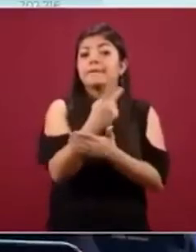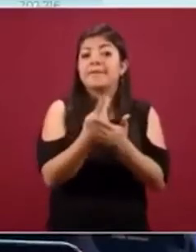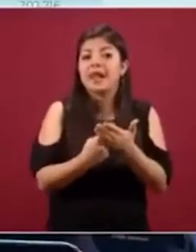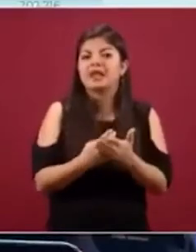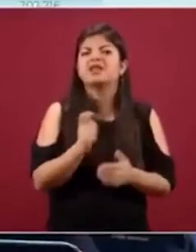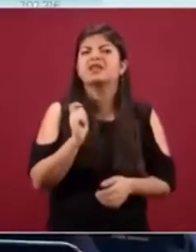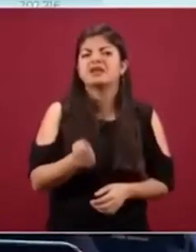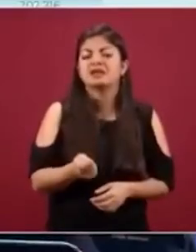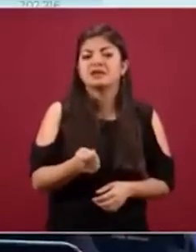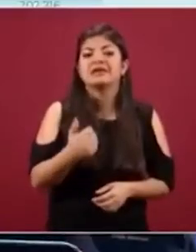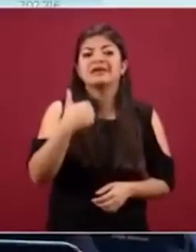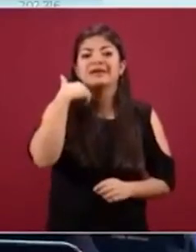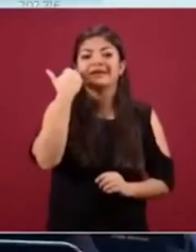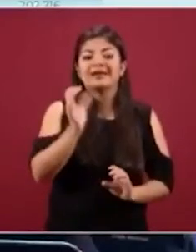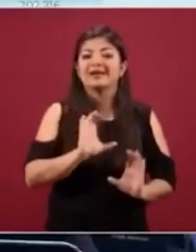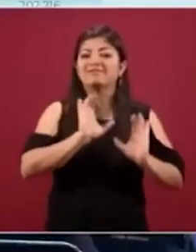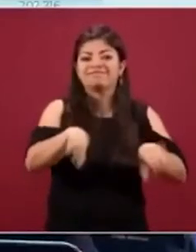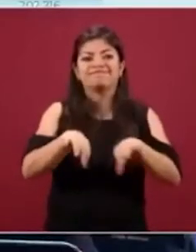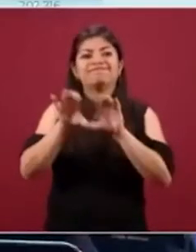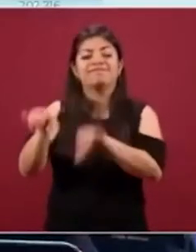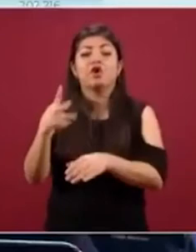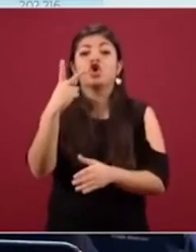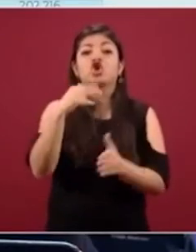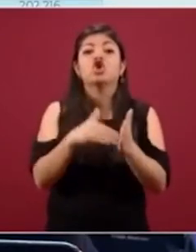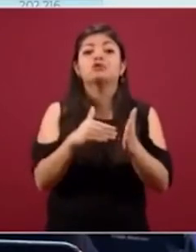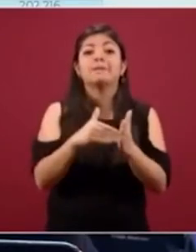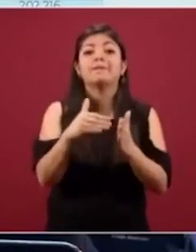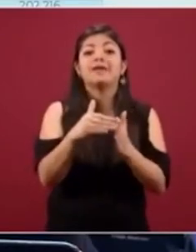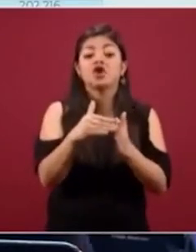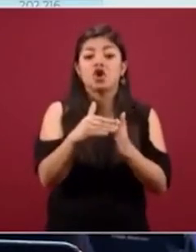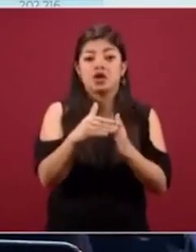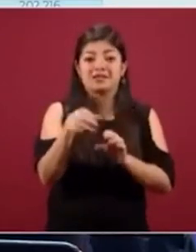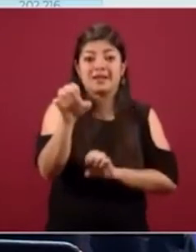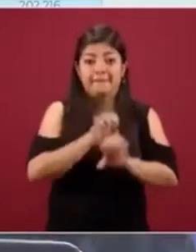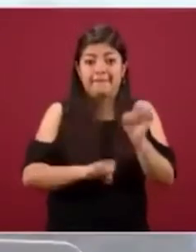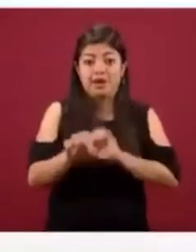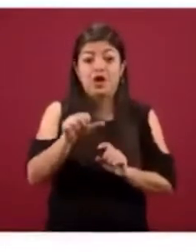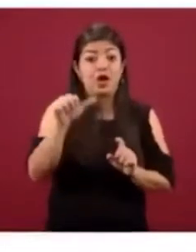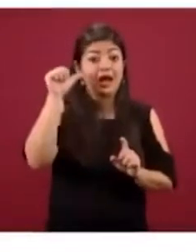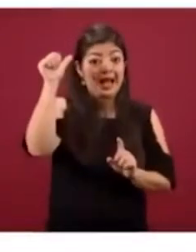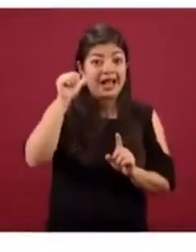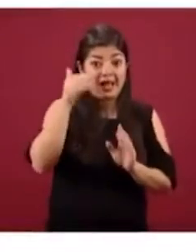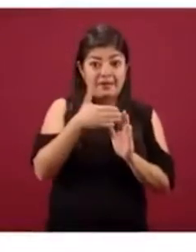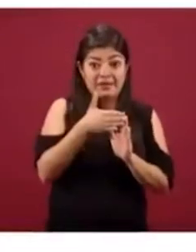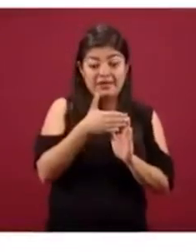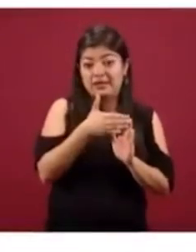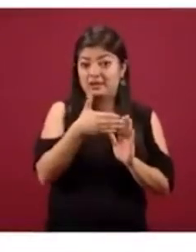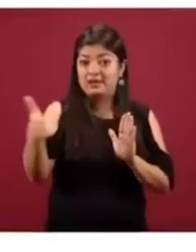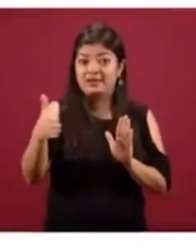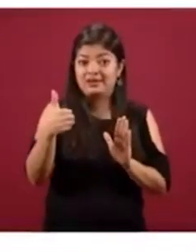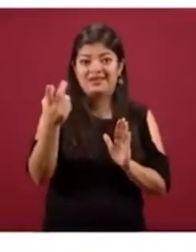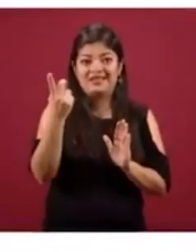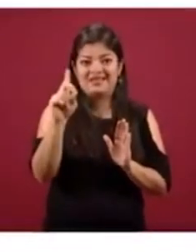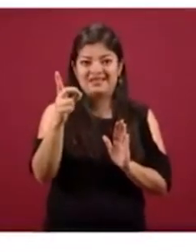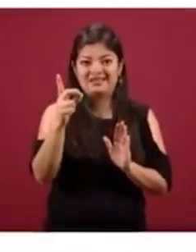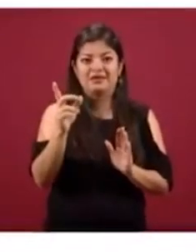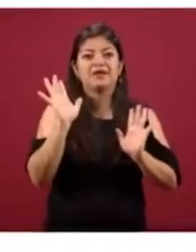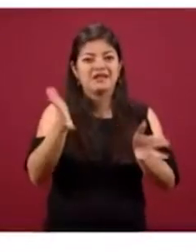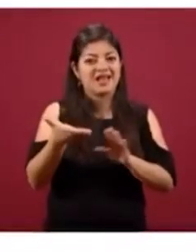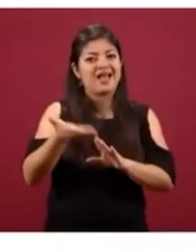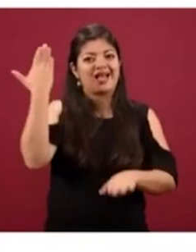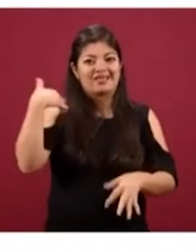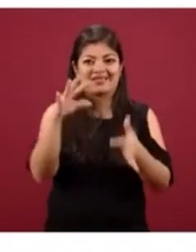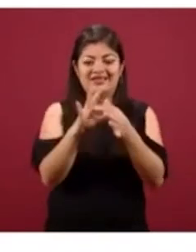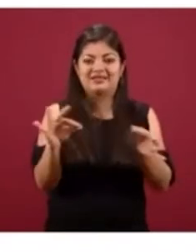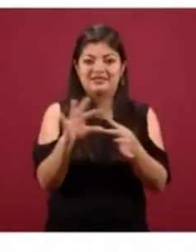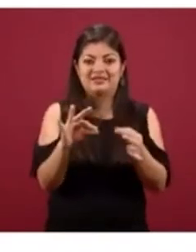millones de empleos de abril a diciembre. Se ha venido explicando cómo vamos a generar estos empleos, pero